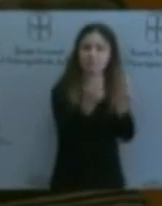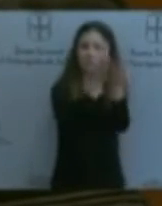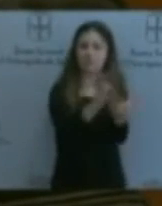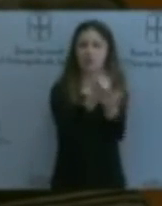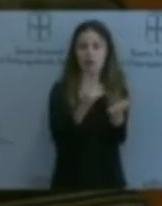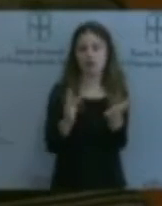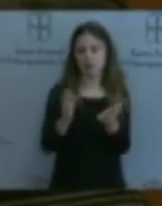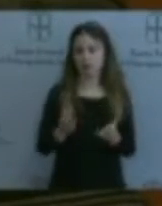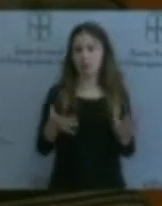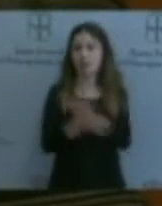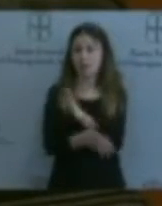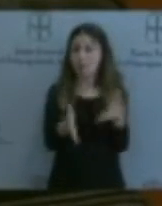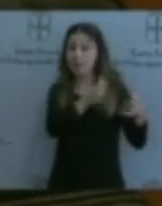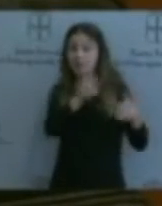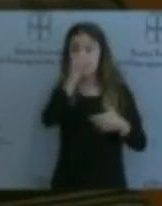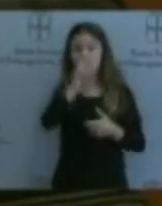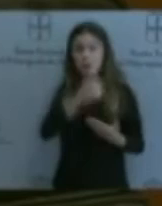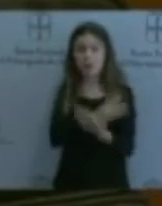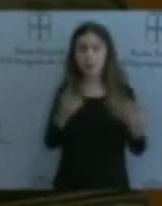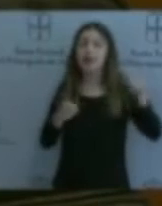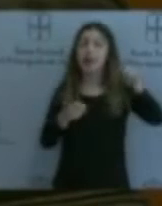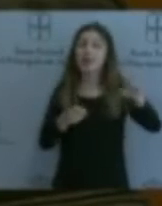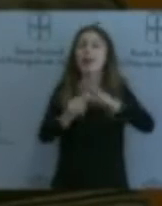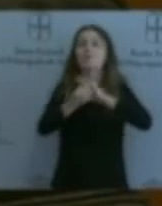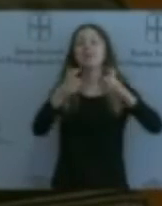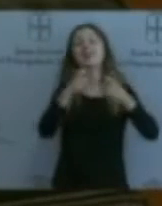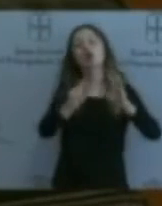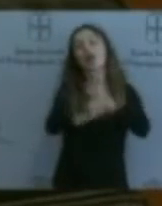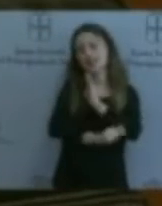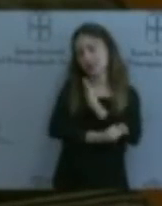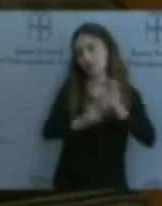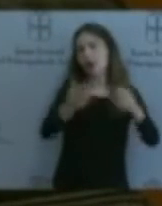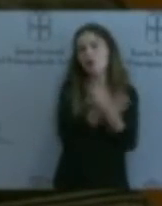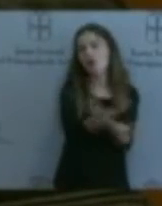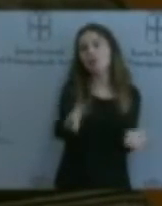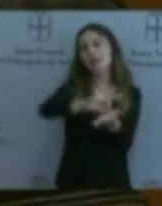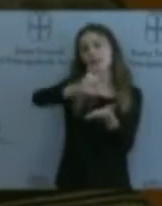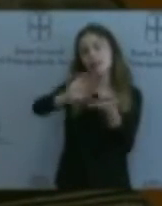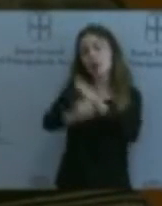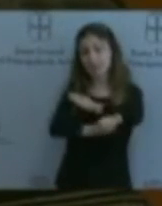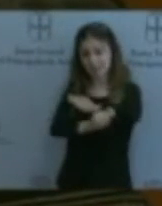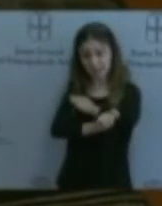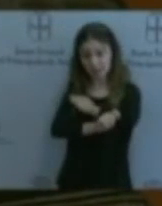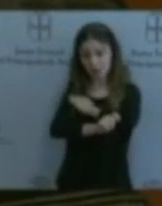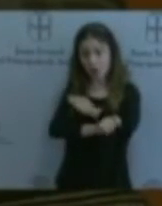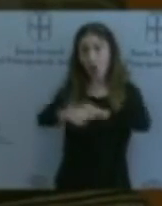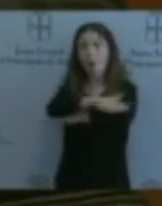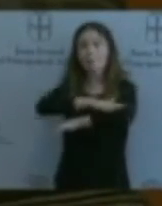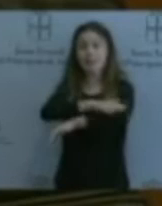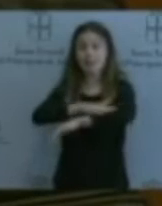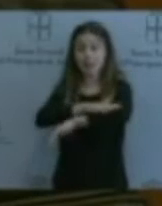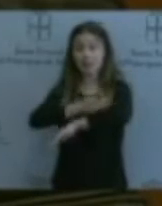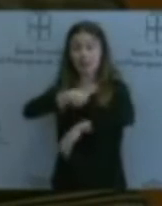un sector estratégico, además oferta un servicio estratégico a uno de los ministerios estatales. Tiene un